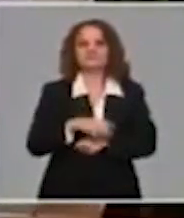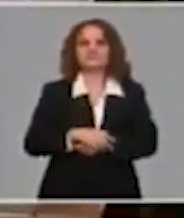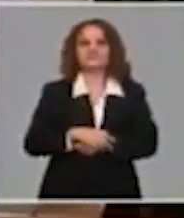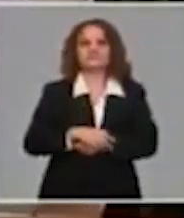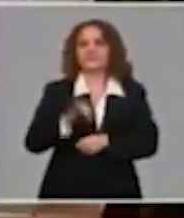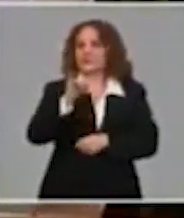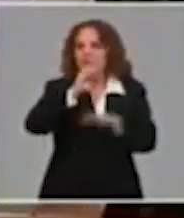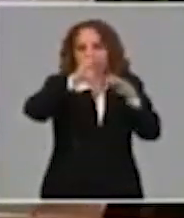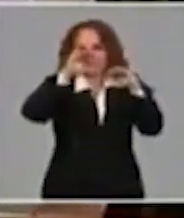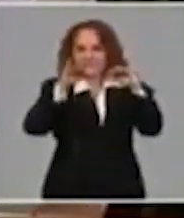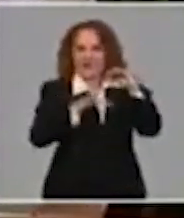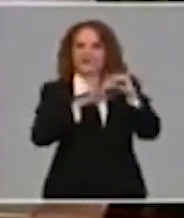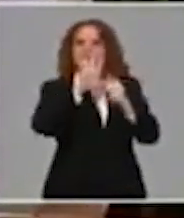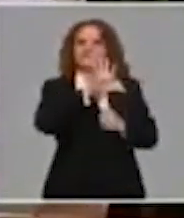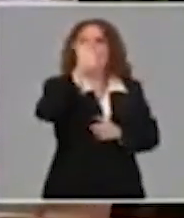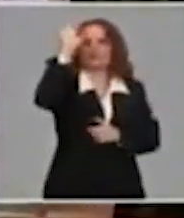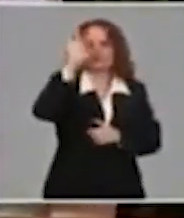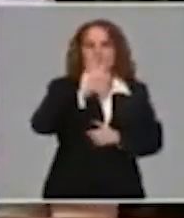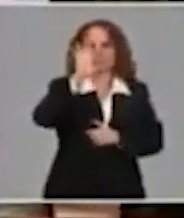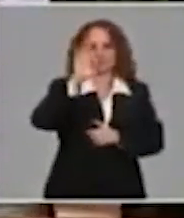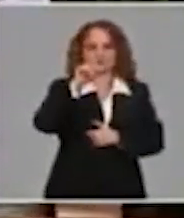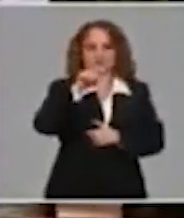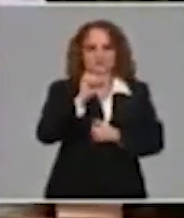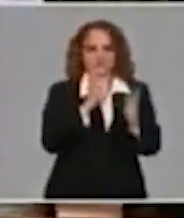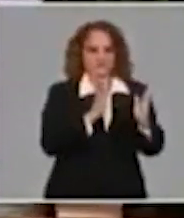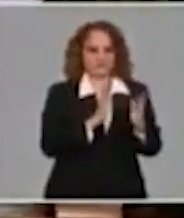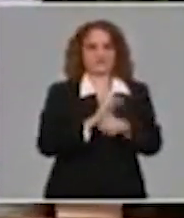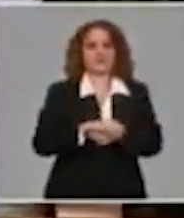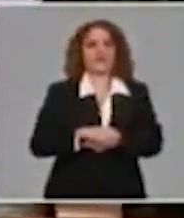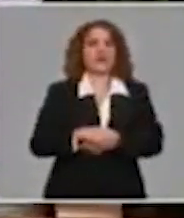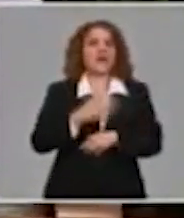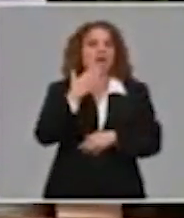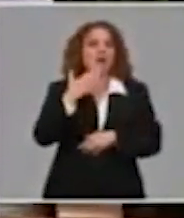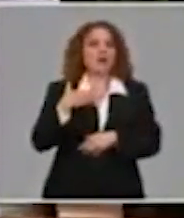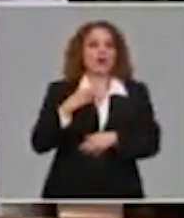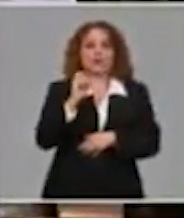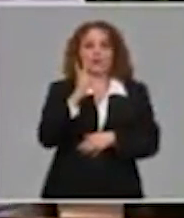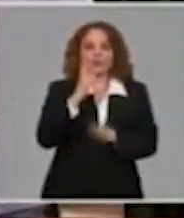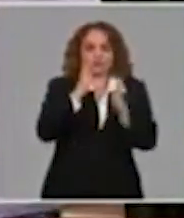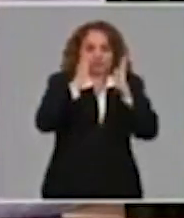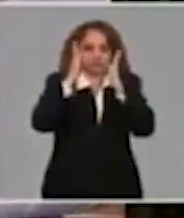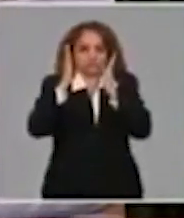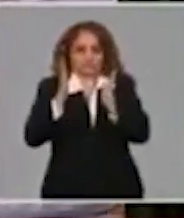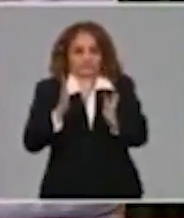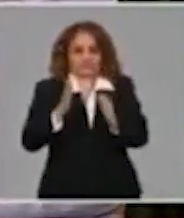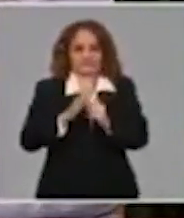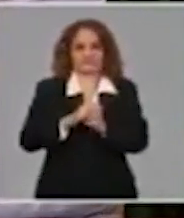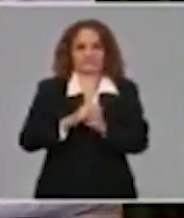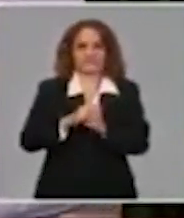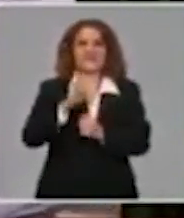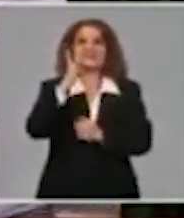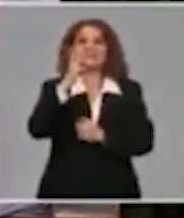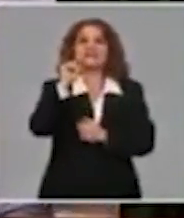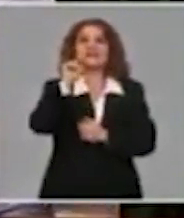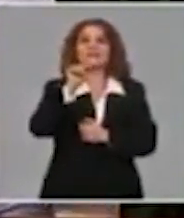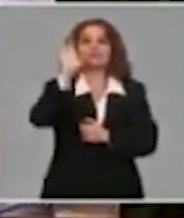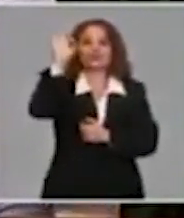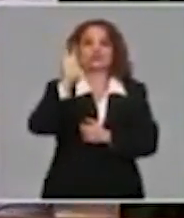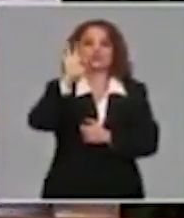debajo de 5. Ahora, ¿cuándo hablamos de la fase 2? Cuando está en un 3% o menos.